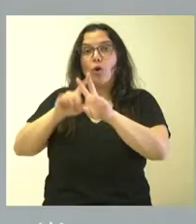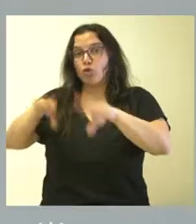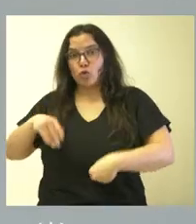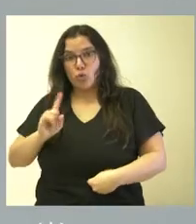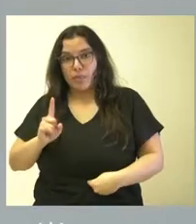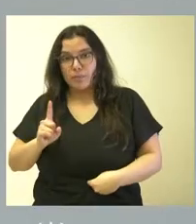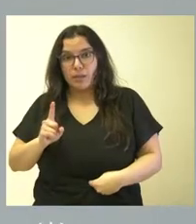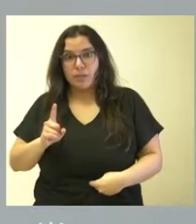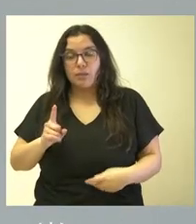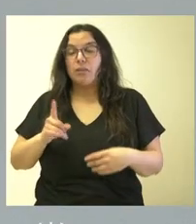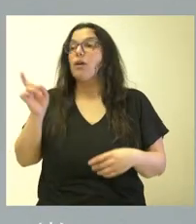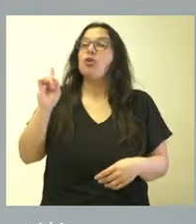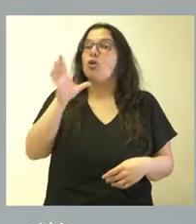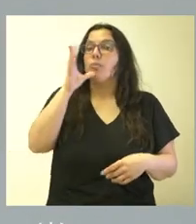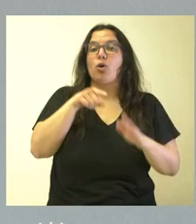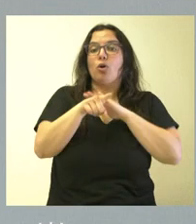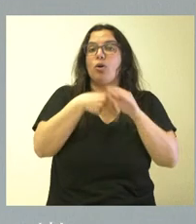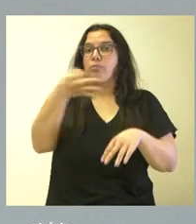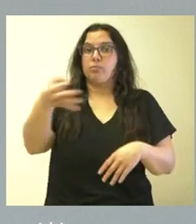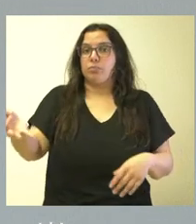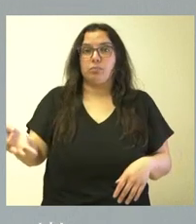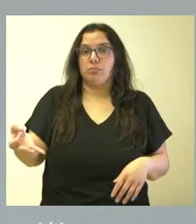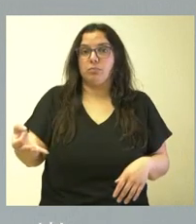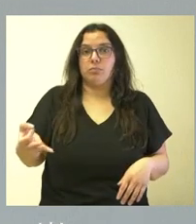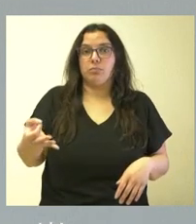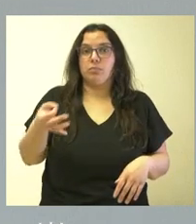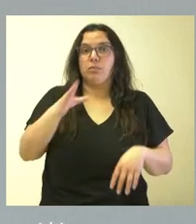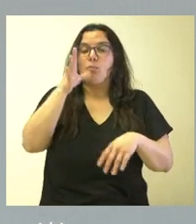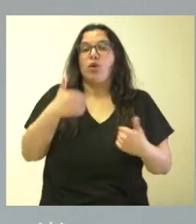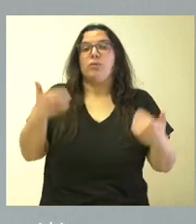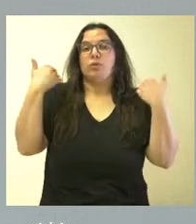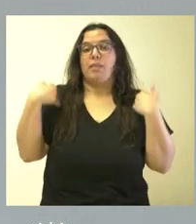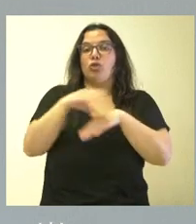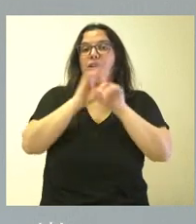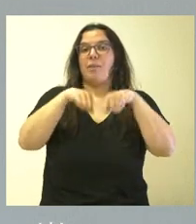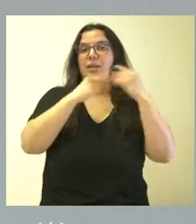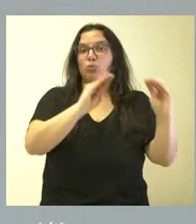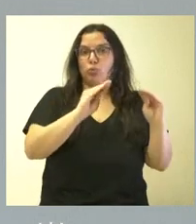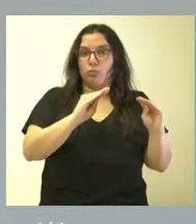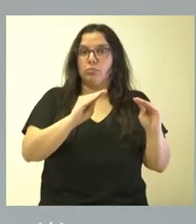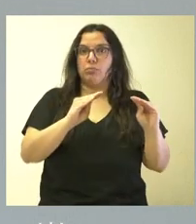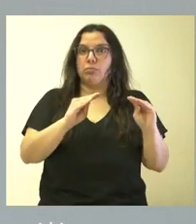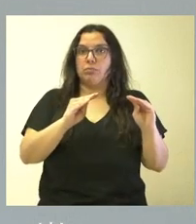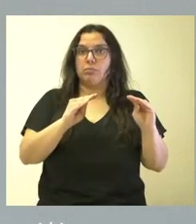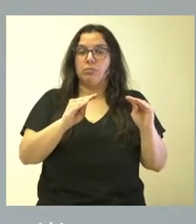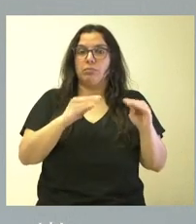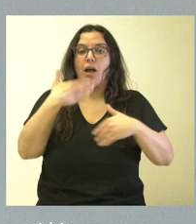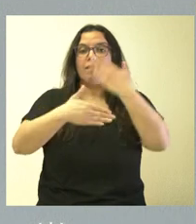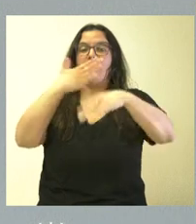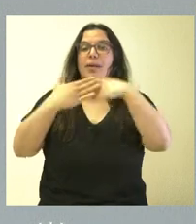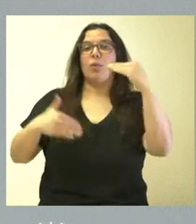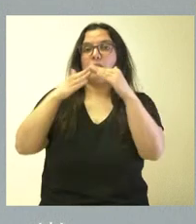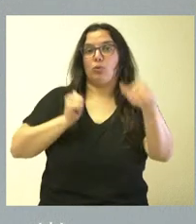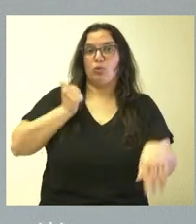No, tiene que ver con la eficacia también en la gestión y con las competencias que tiene la Consejería de Familia en relación con avanzar a la igualdad de